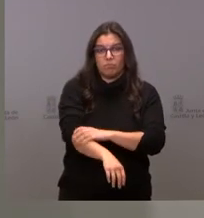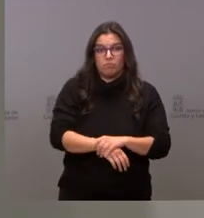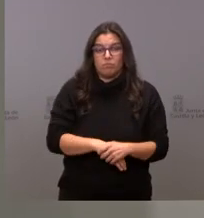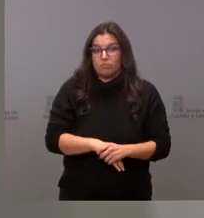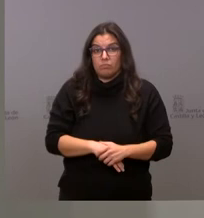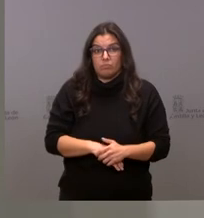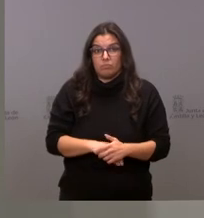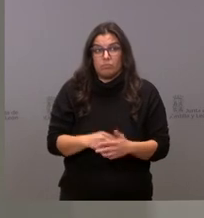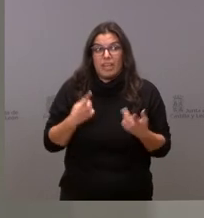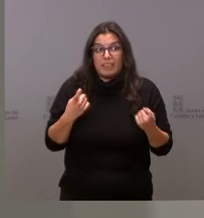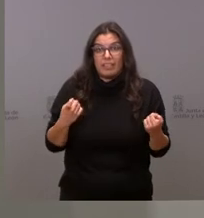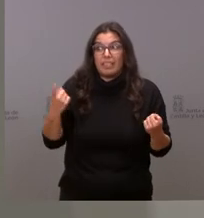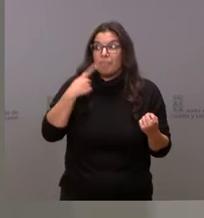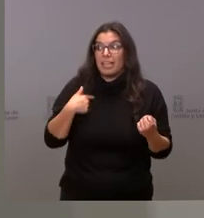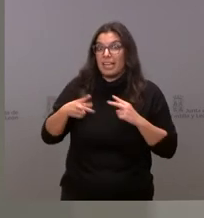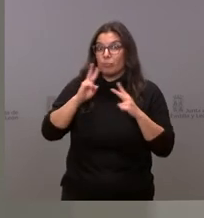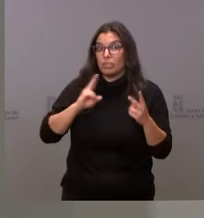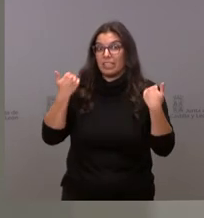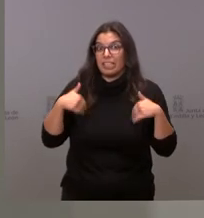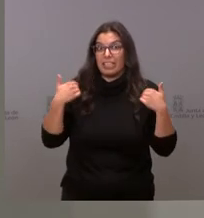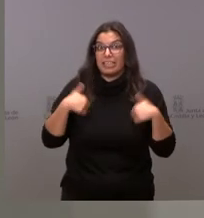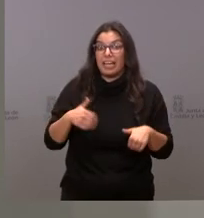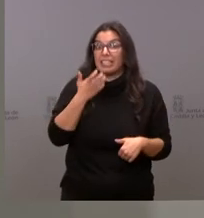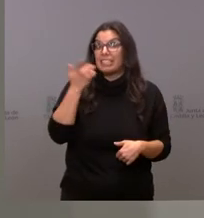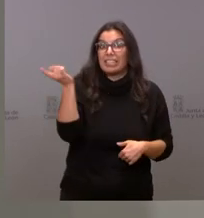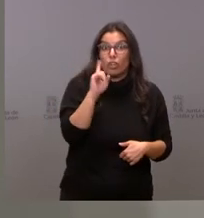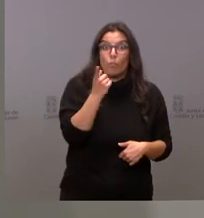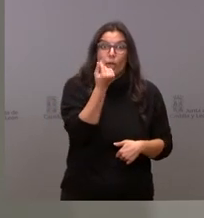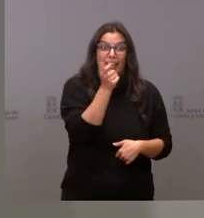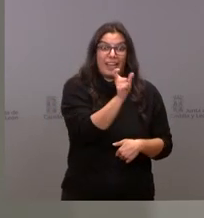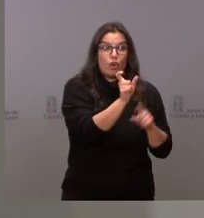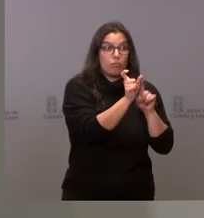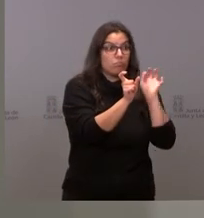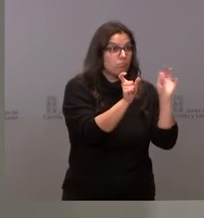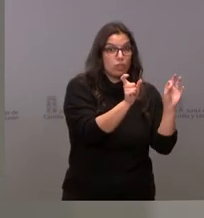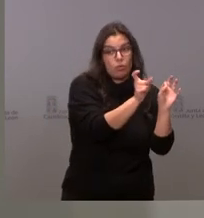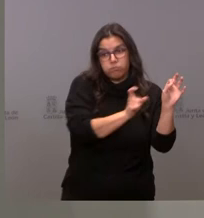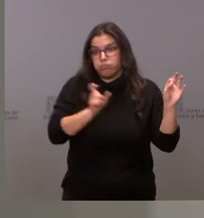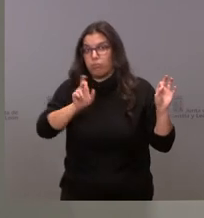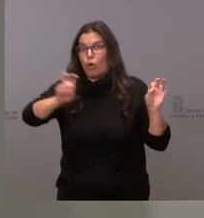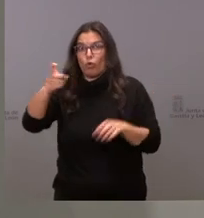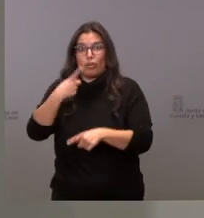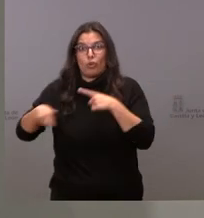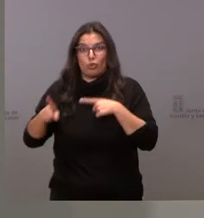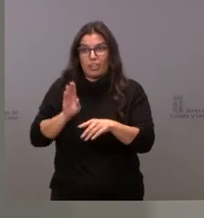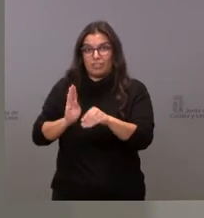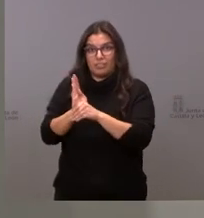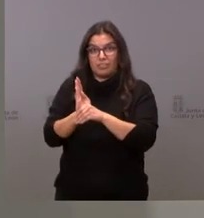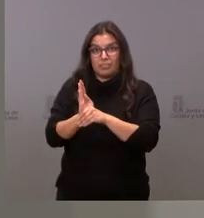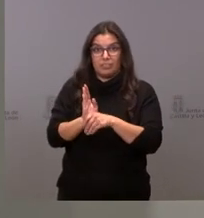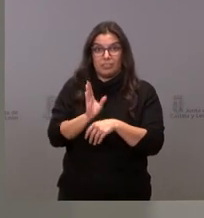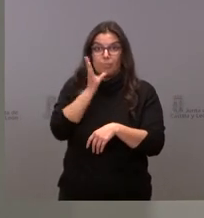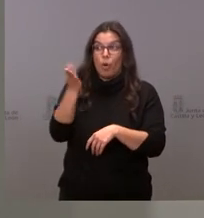necesitaríamos que se nos diera una respuesta para poder dedicar ese presupuesto a otra tarea si definitivamente lo que se nos pidió